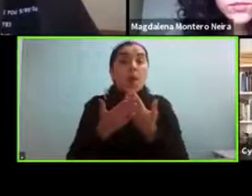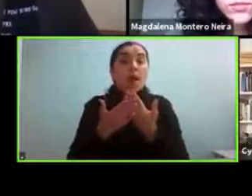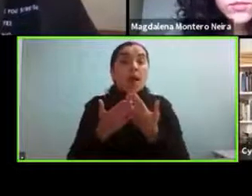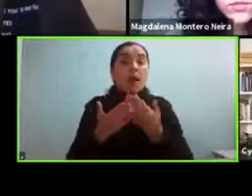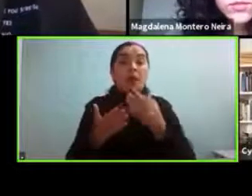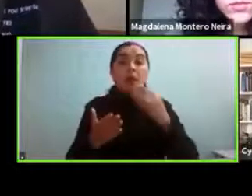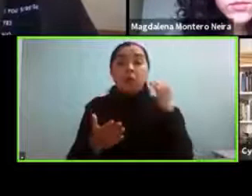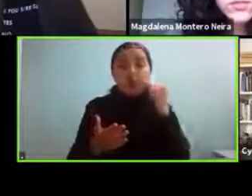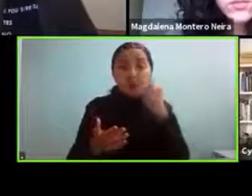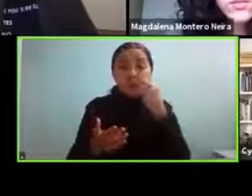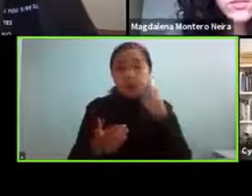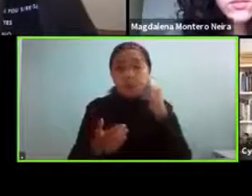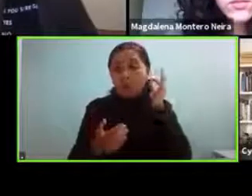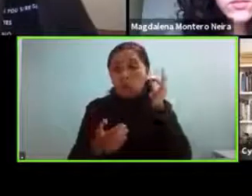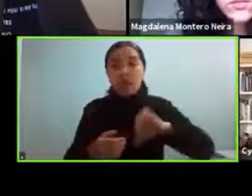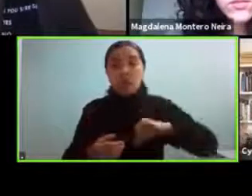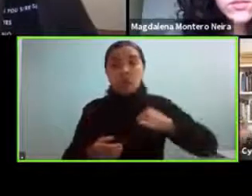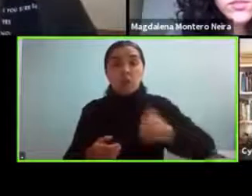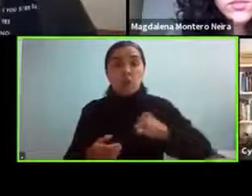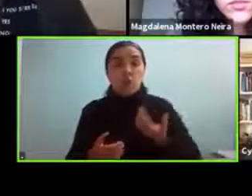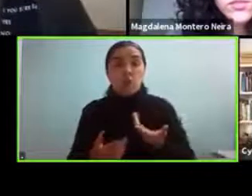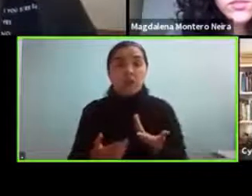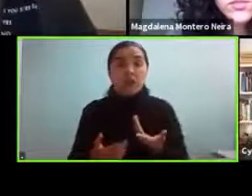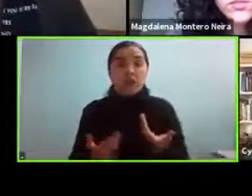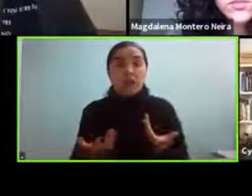niñas o los adolescentes digamos